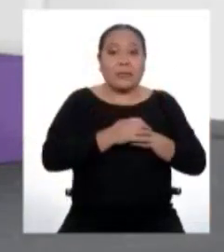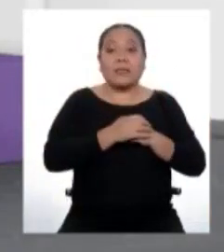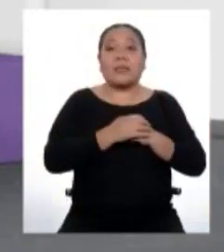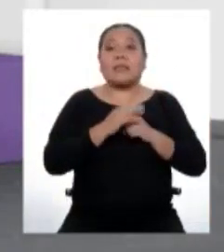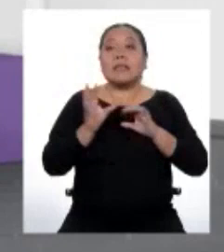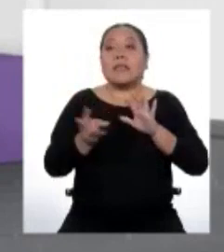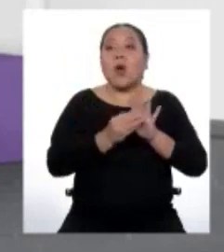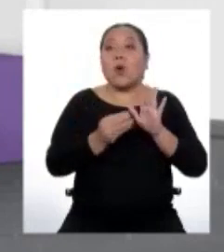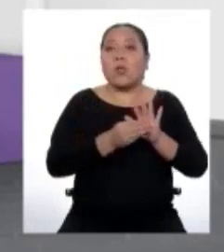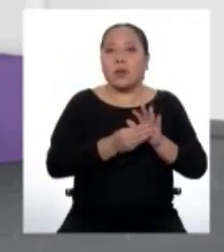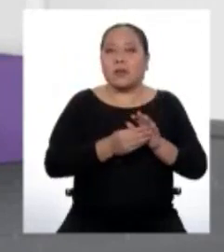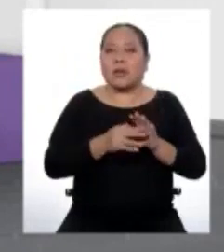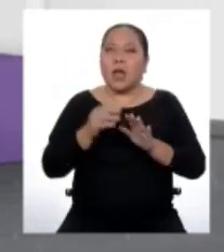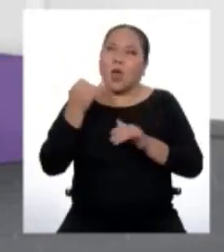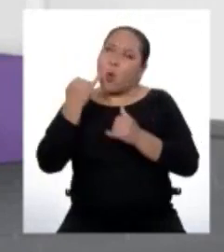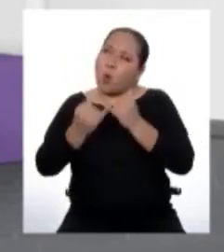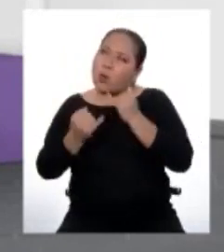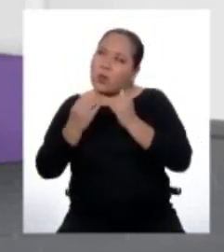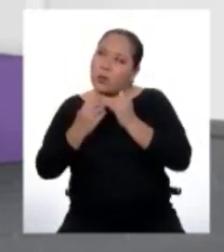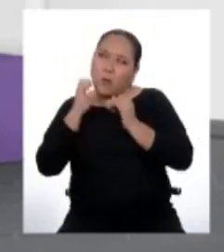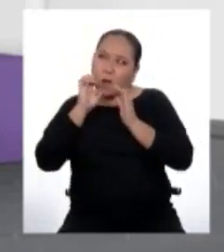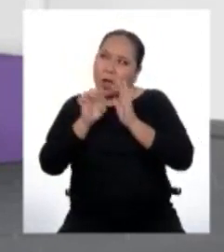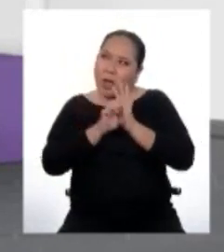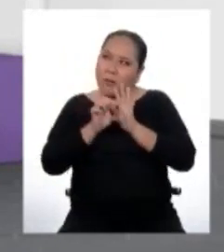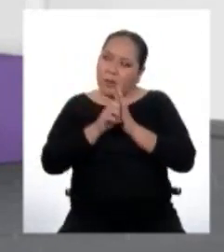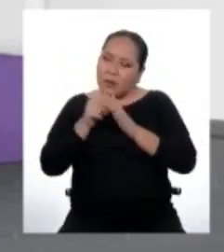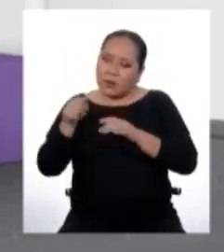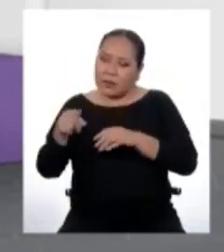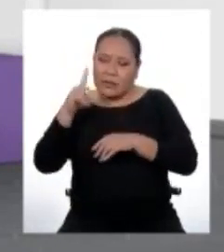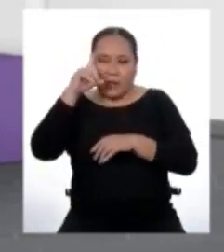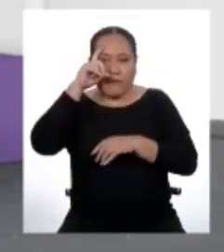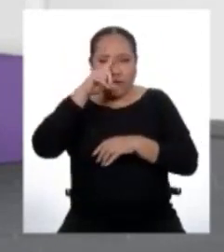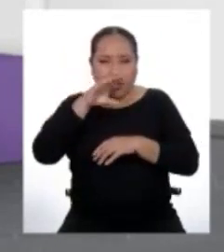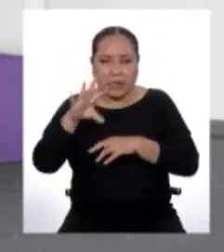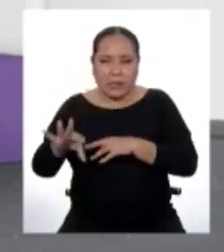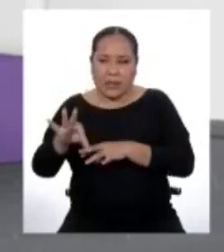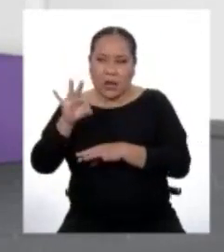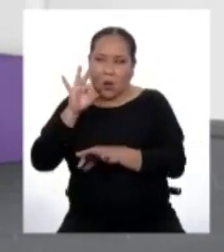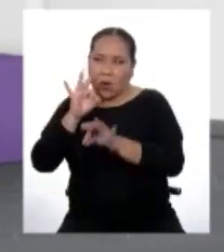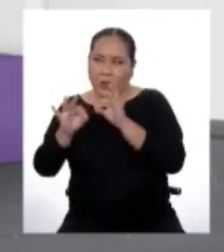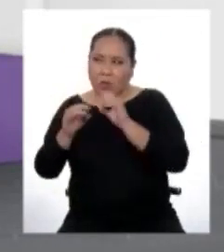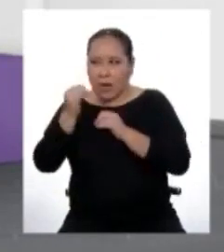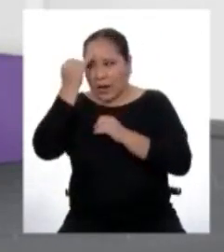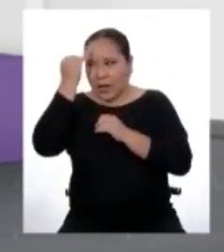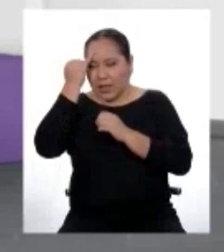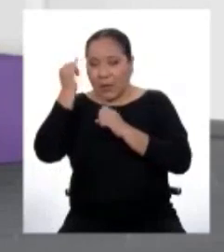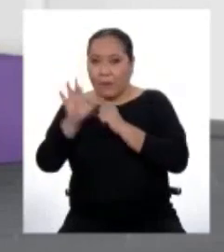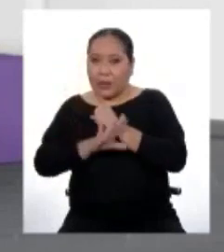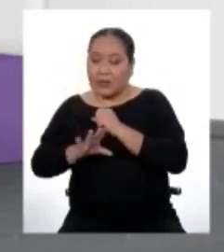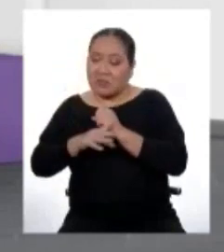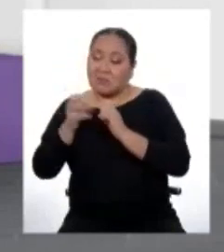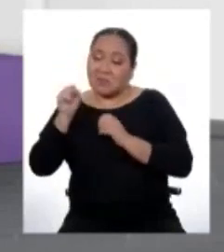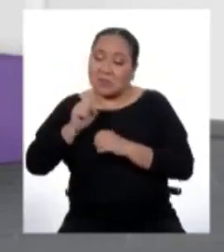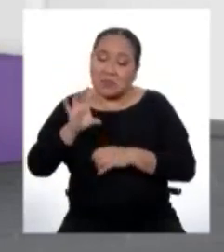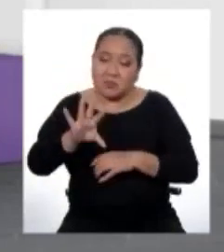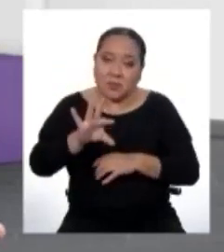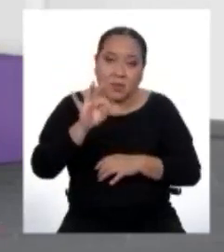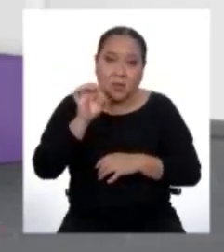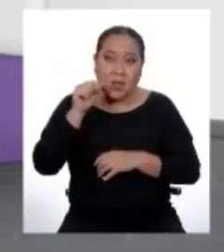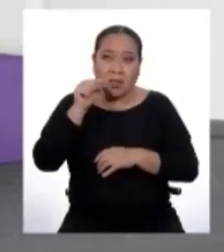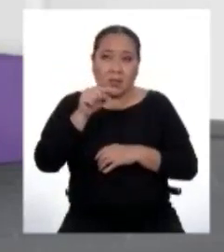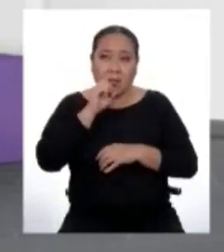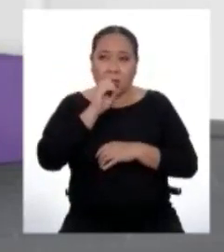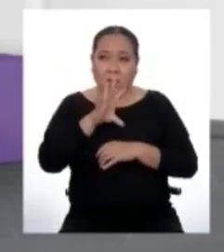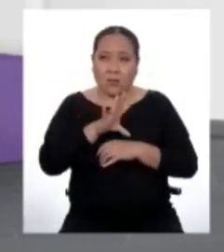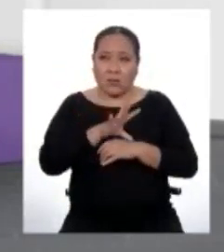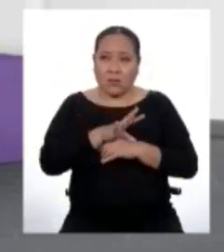pusiste, la idea principal no estaba tan explícita. Por eso fue un toque más difícil, pero al final lo logramos. Bueno, que he dicho